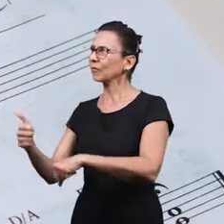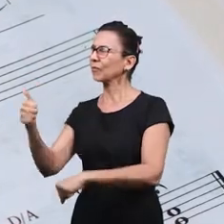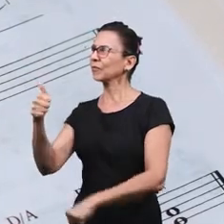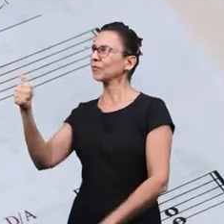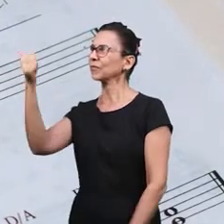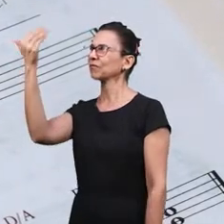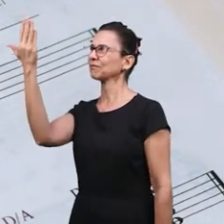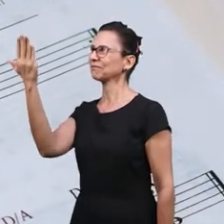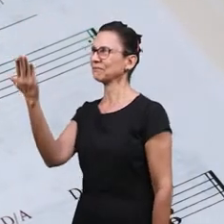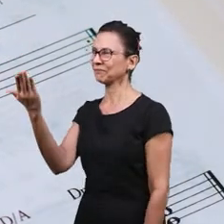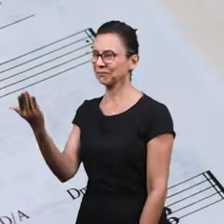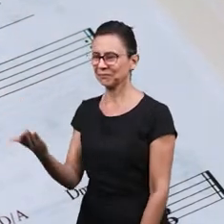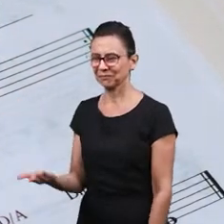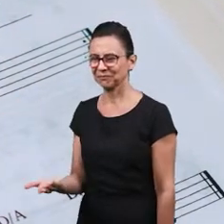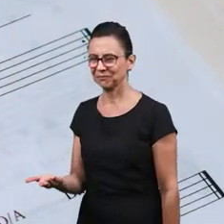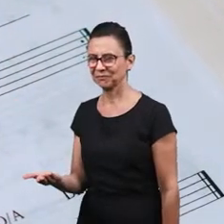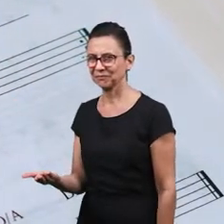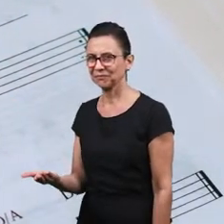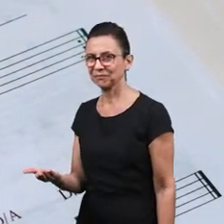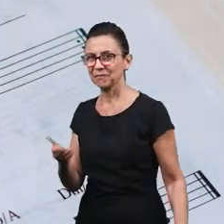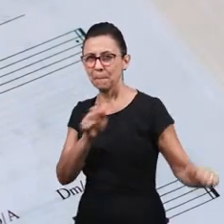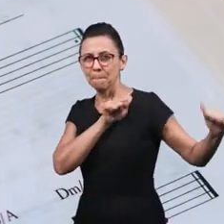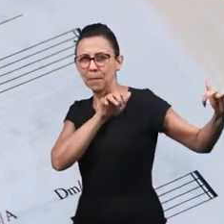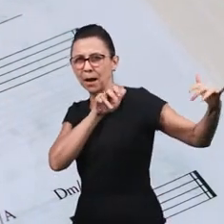Sua igreja